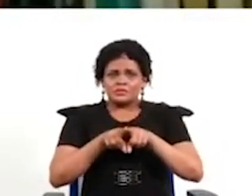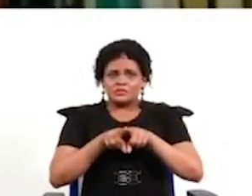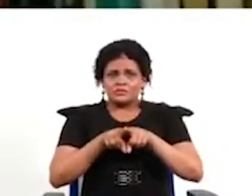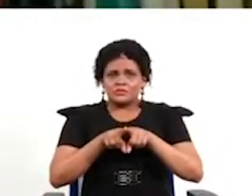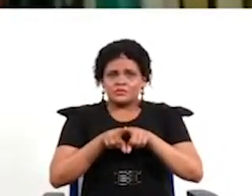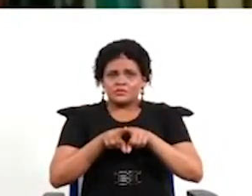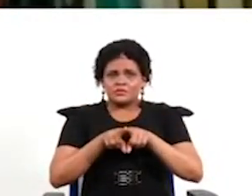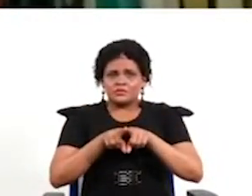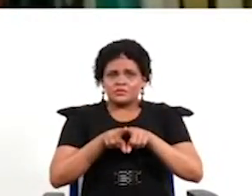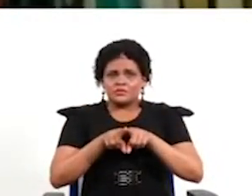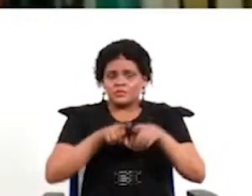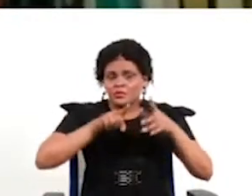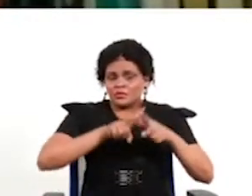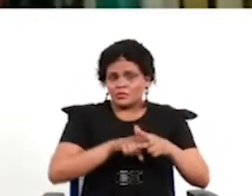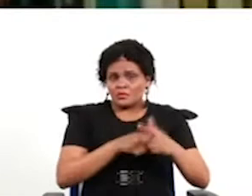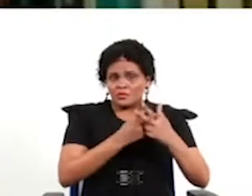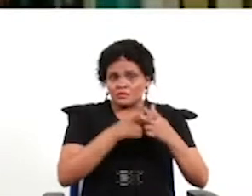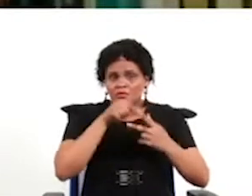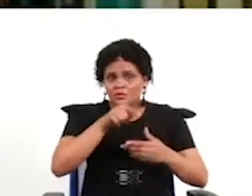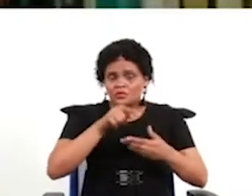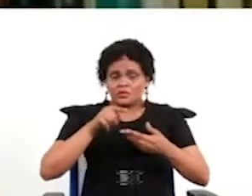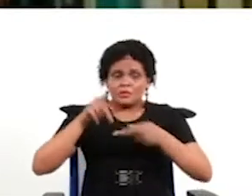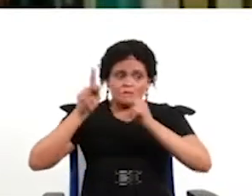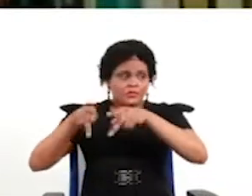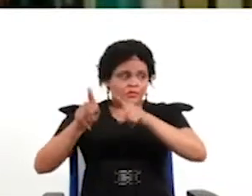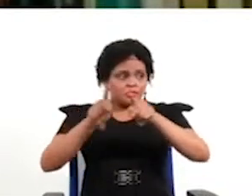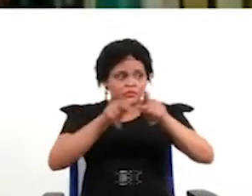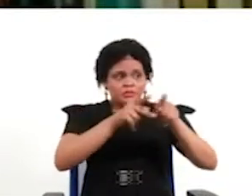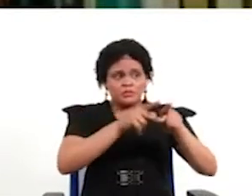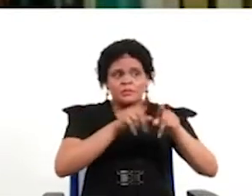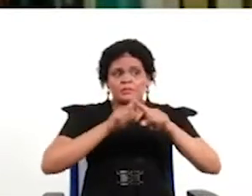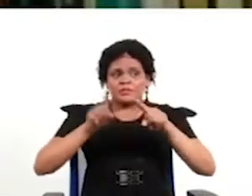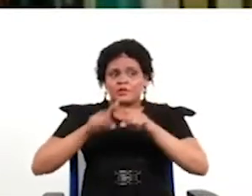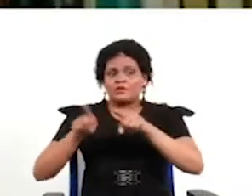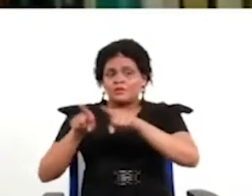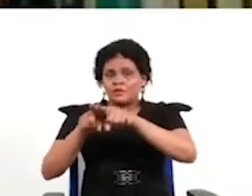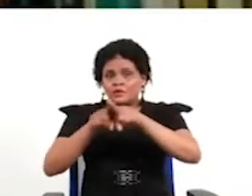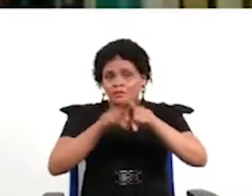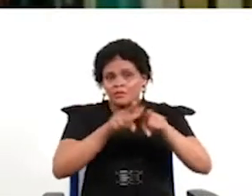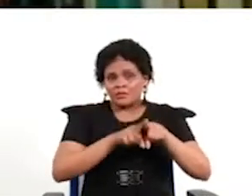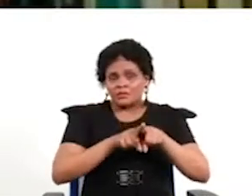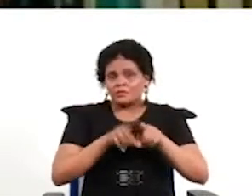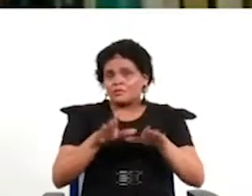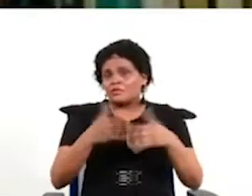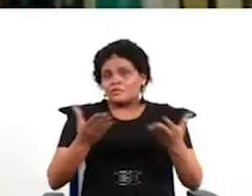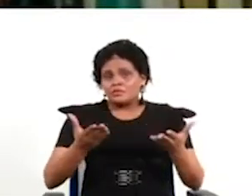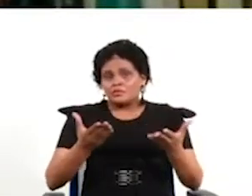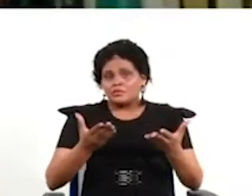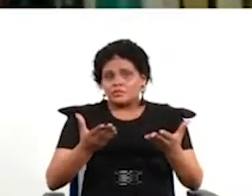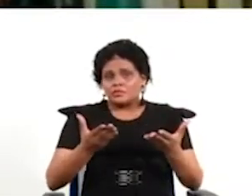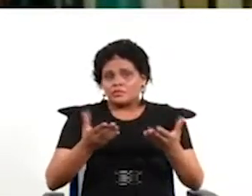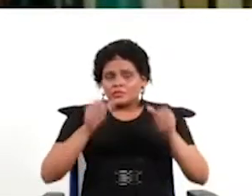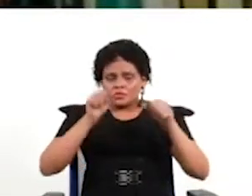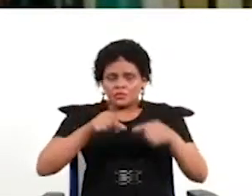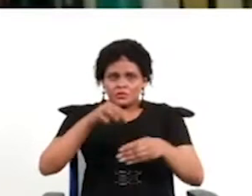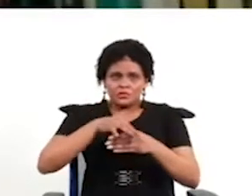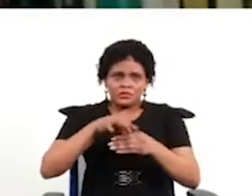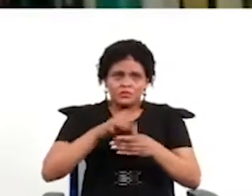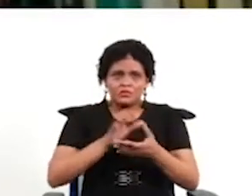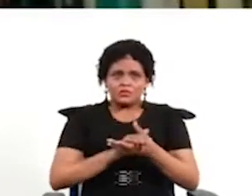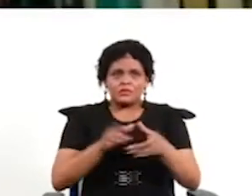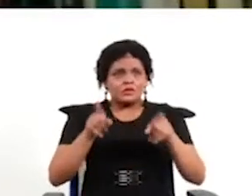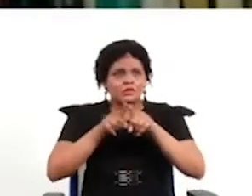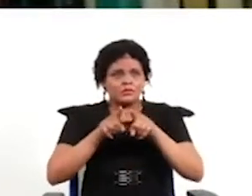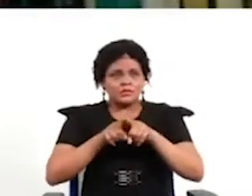no sólo vamos a convocar a la ciudadanía a hablar sino también qué vamos a hacer con todo esto que nos está diciendo la ciudadanía y